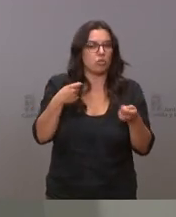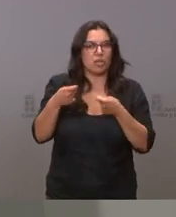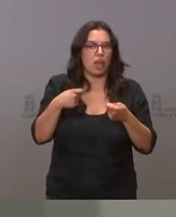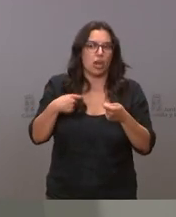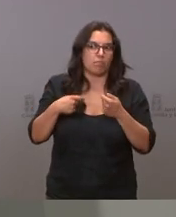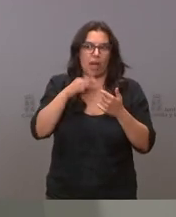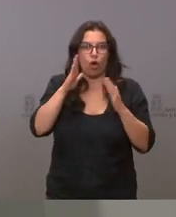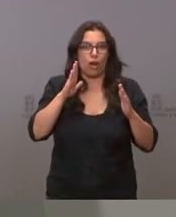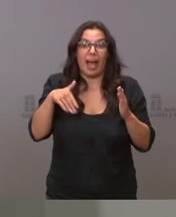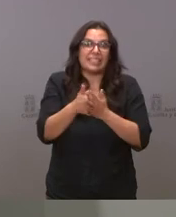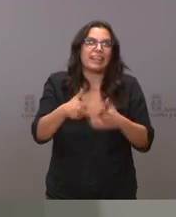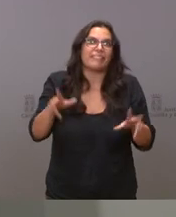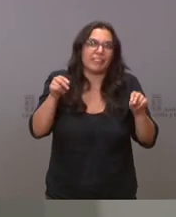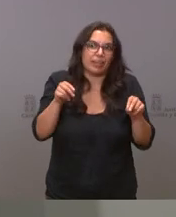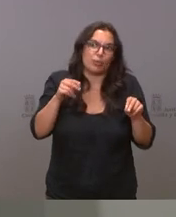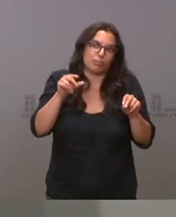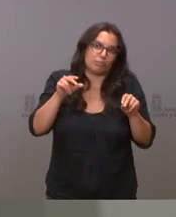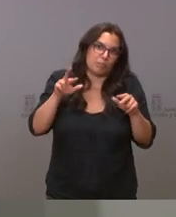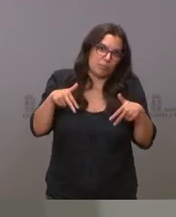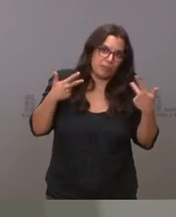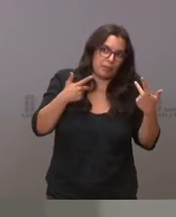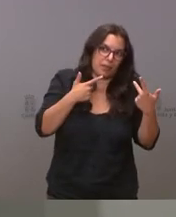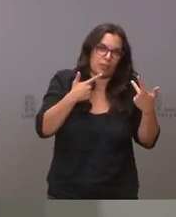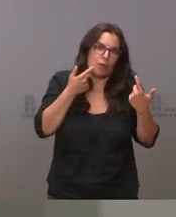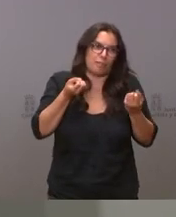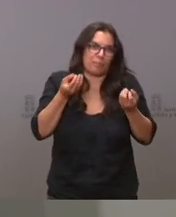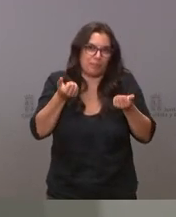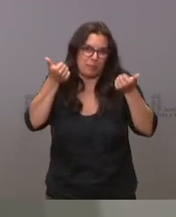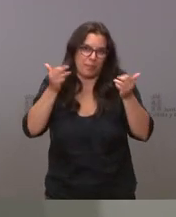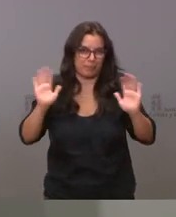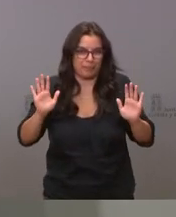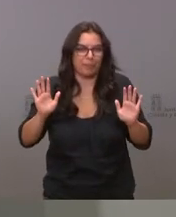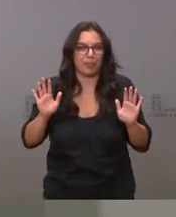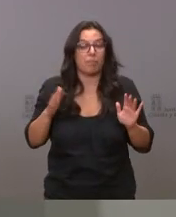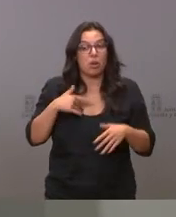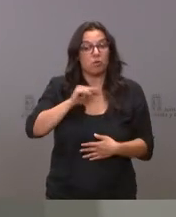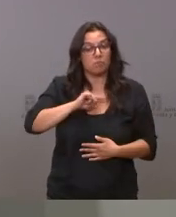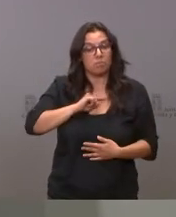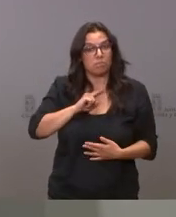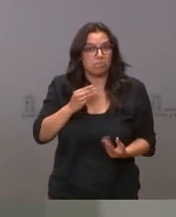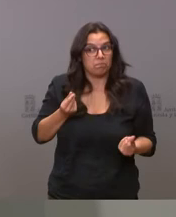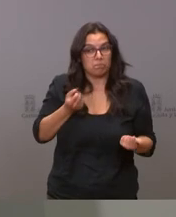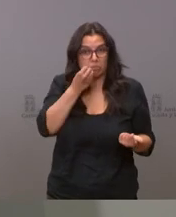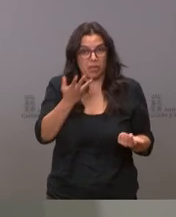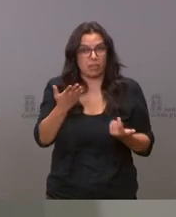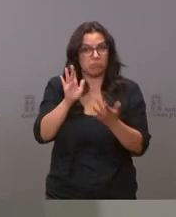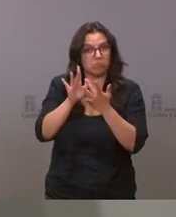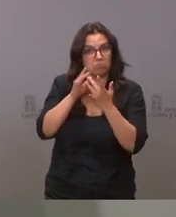curso y hasta que no acaben permítame que no demos más datos pero nuestras impresiones son buenas